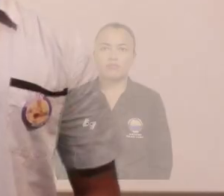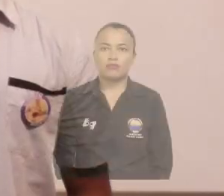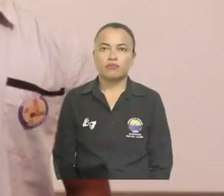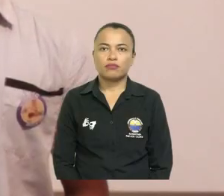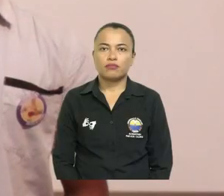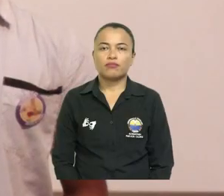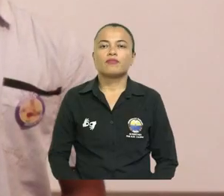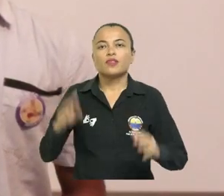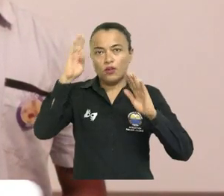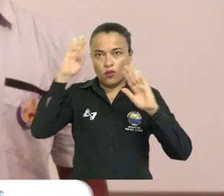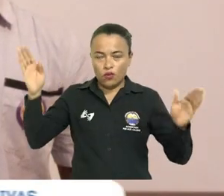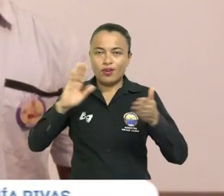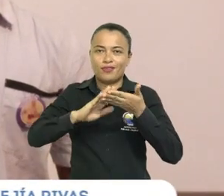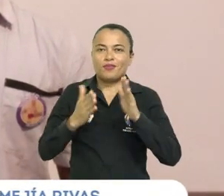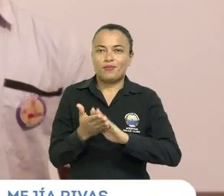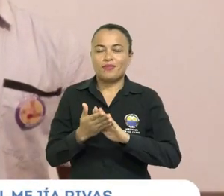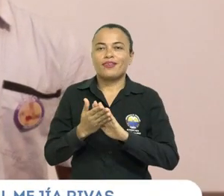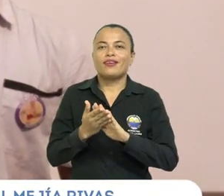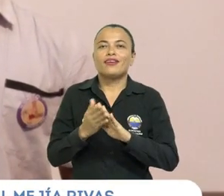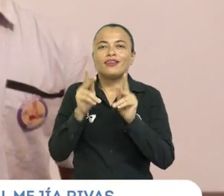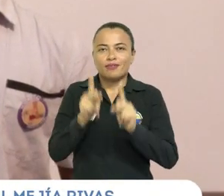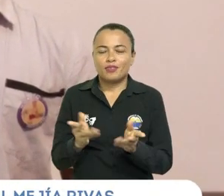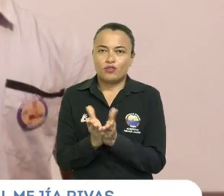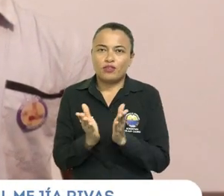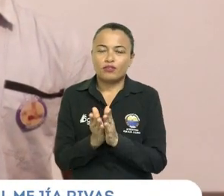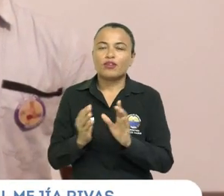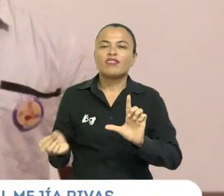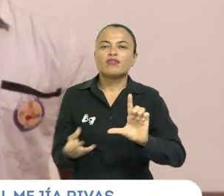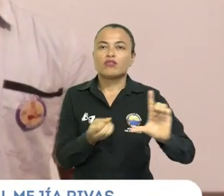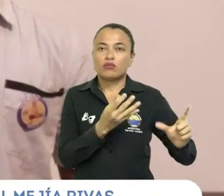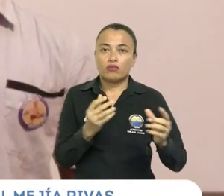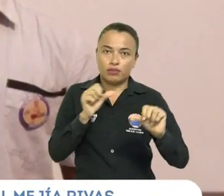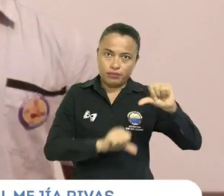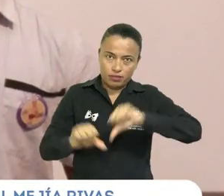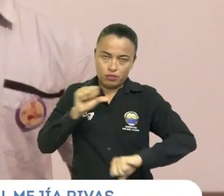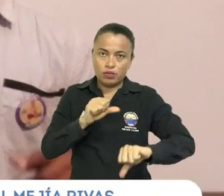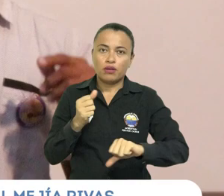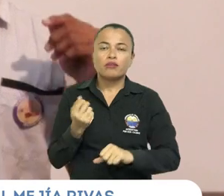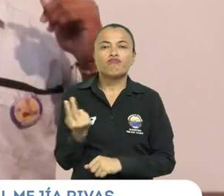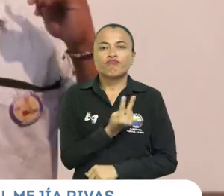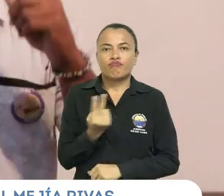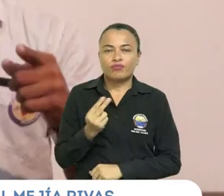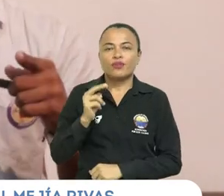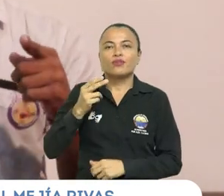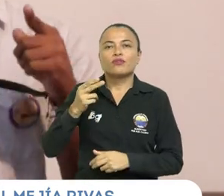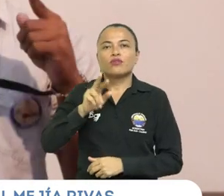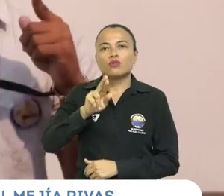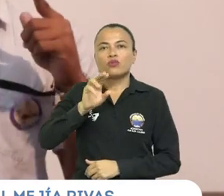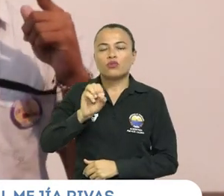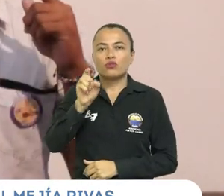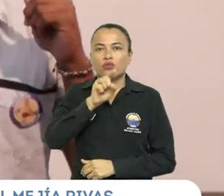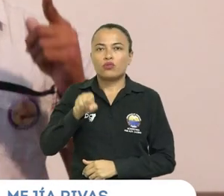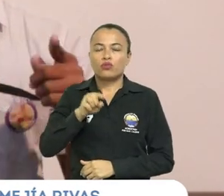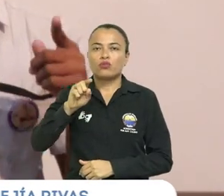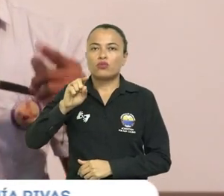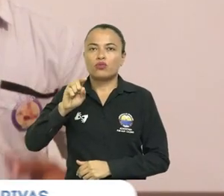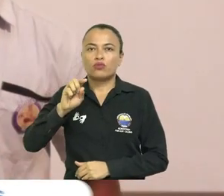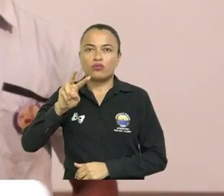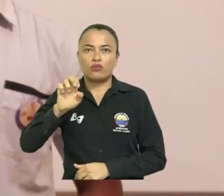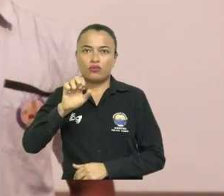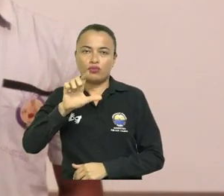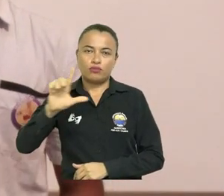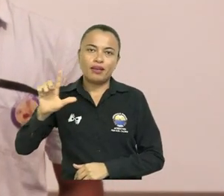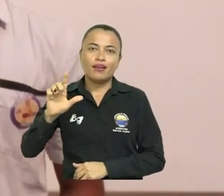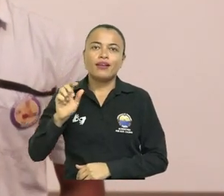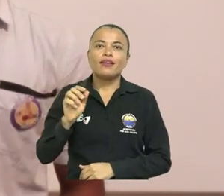Hola, comunidad estudiantil de Licenciatura en Química. Somos Roswell Mejía y... Jorge Ramayo. Y queremos venir a presentarles una de nuestras propuestas. La